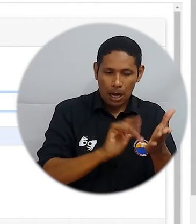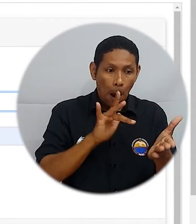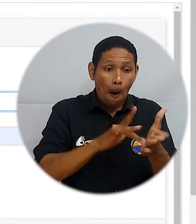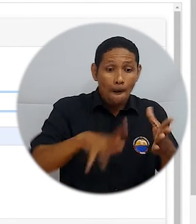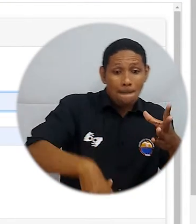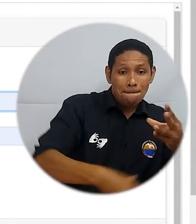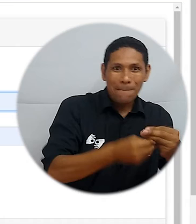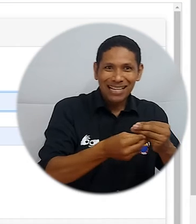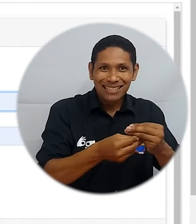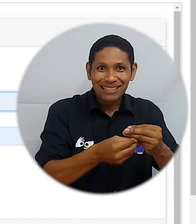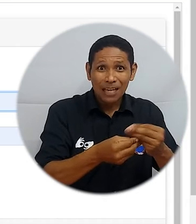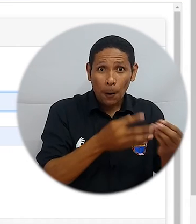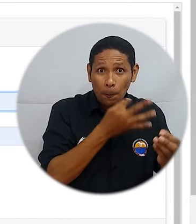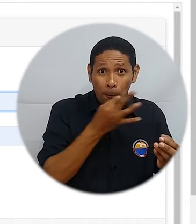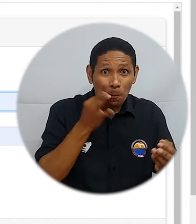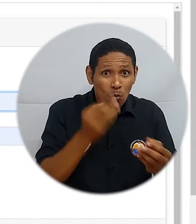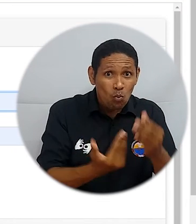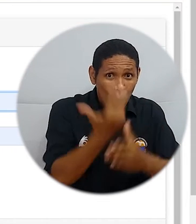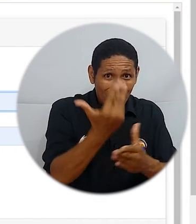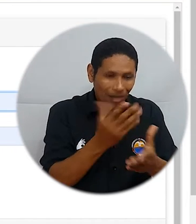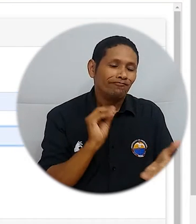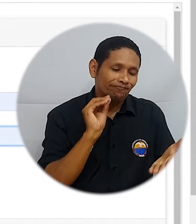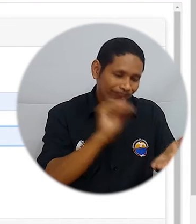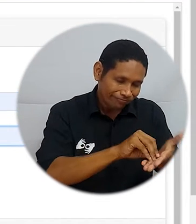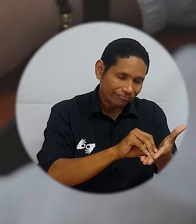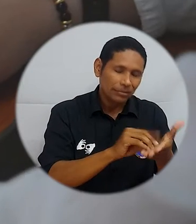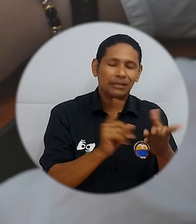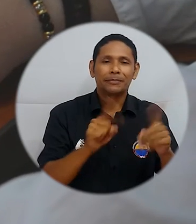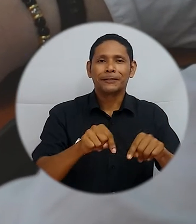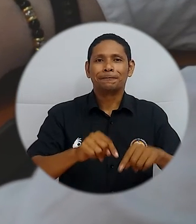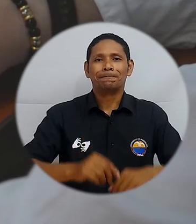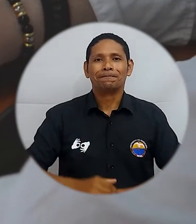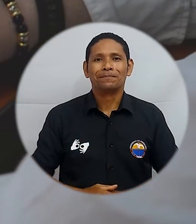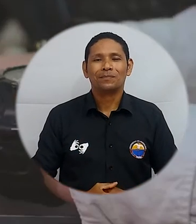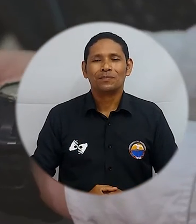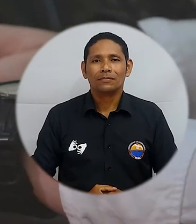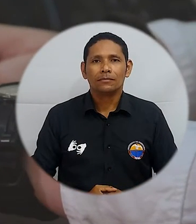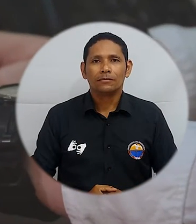número de identificación más la contraseña que se acaba de crear.